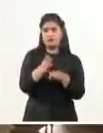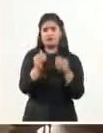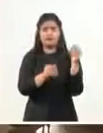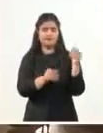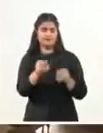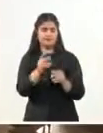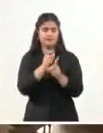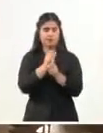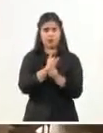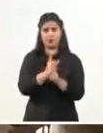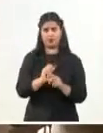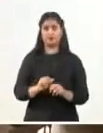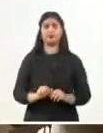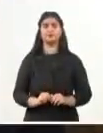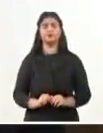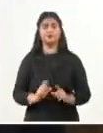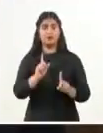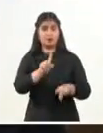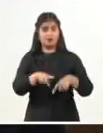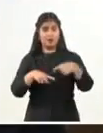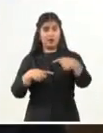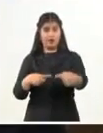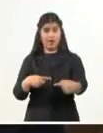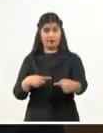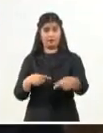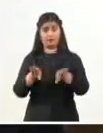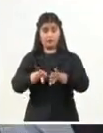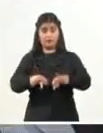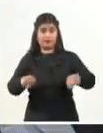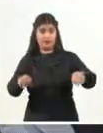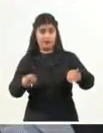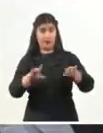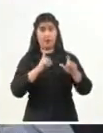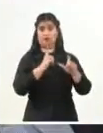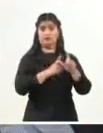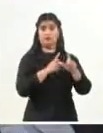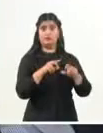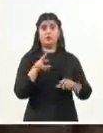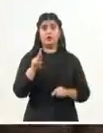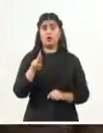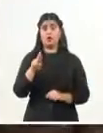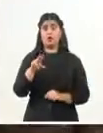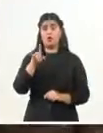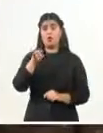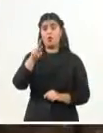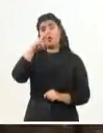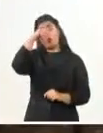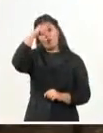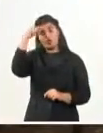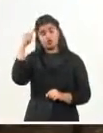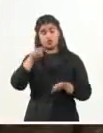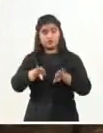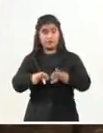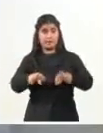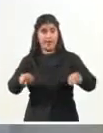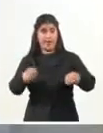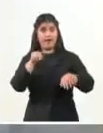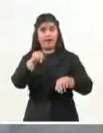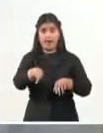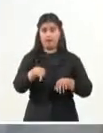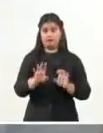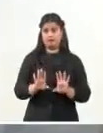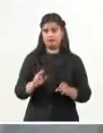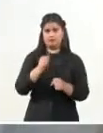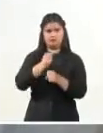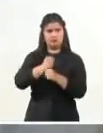Después de la desintegración de la Unión Soviética, se conformó el bloque dirigido a fomentar un espacio único,